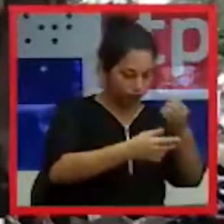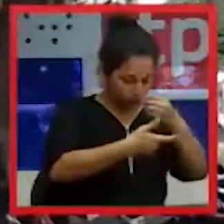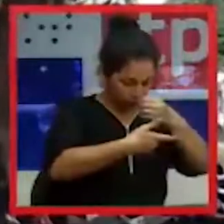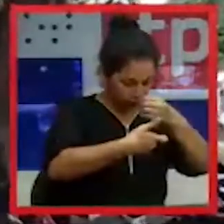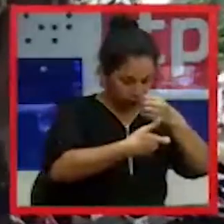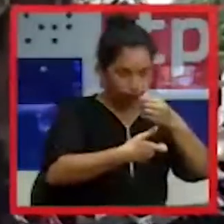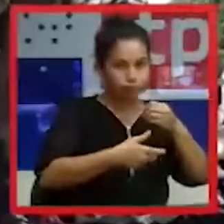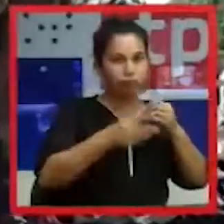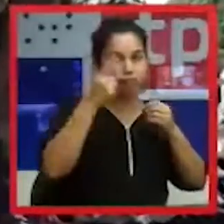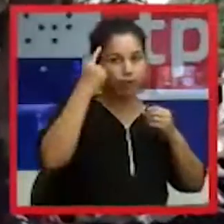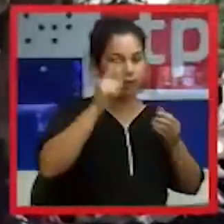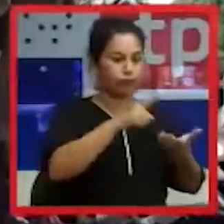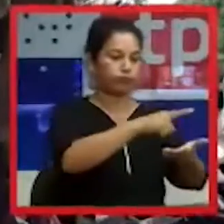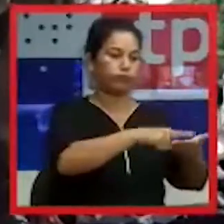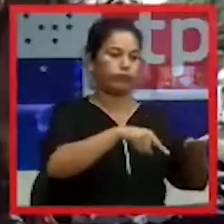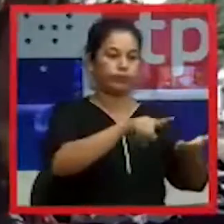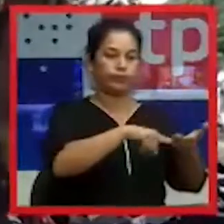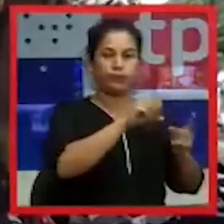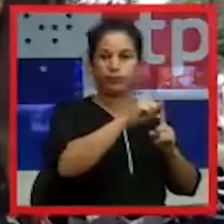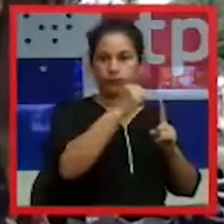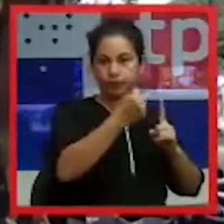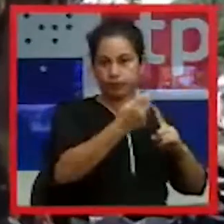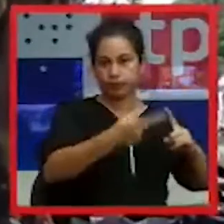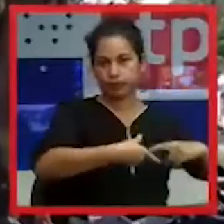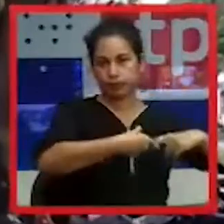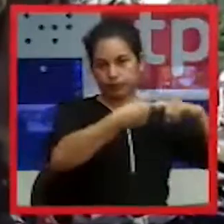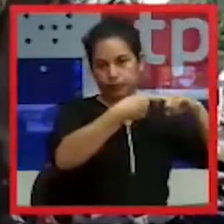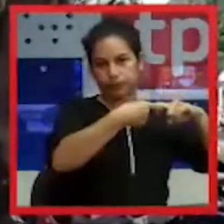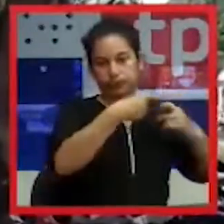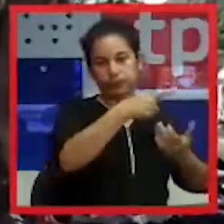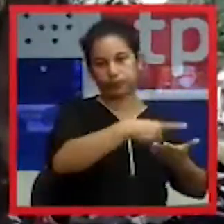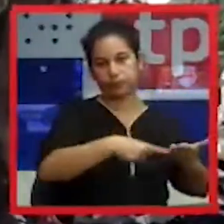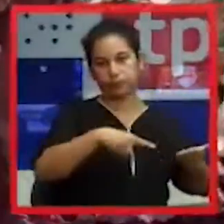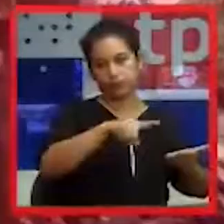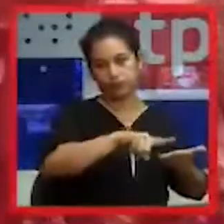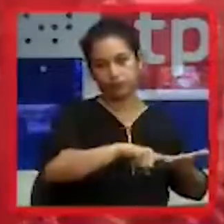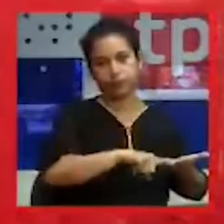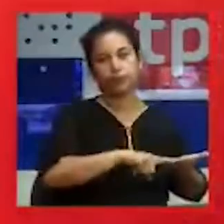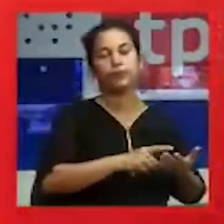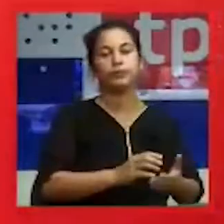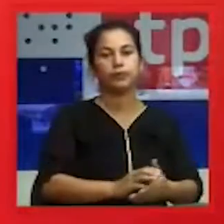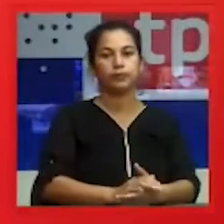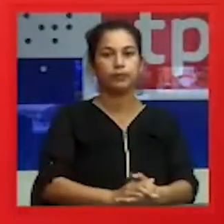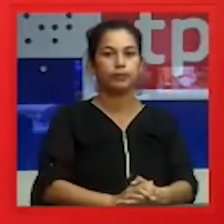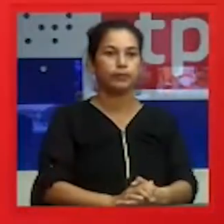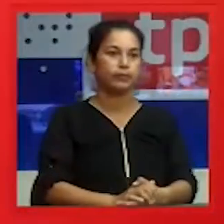en relación a un delito sexual. ¡Gracias! ¡Gracias! ¡Gracias!